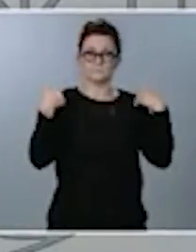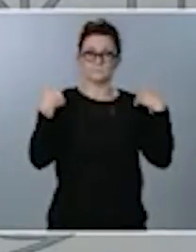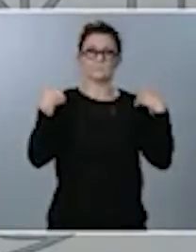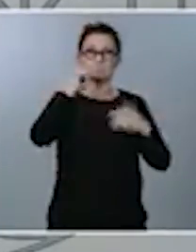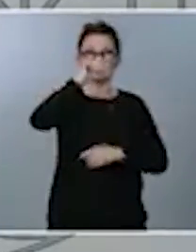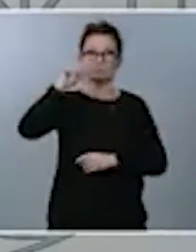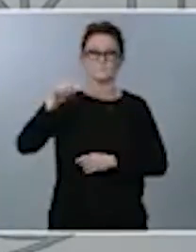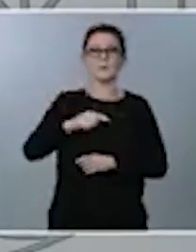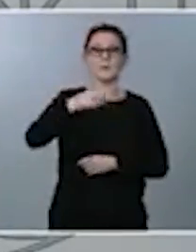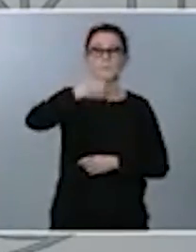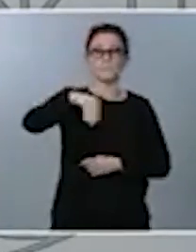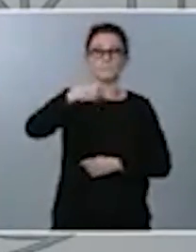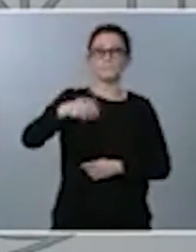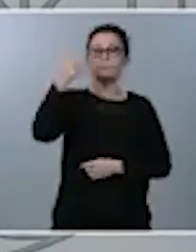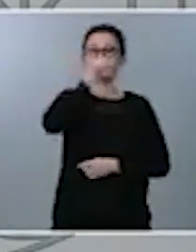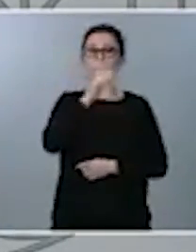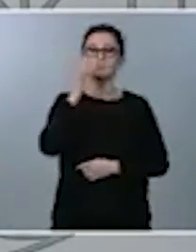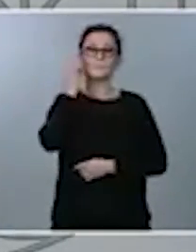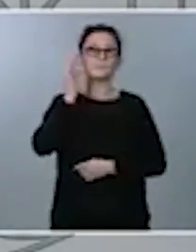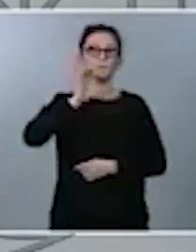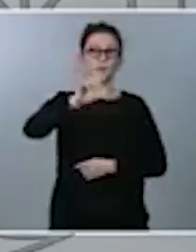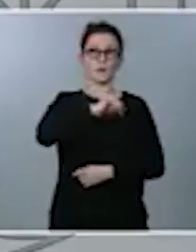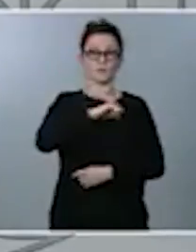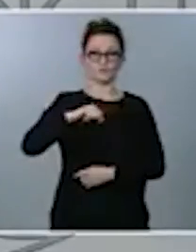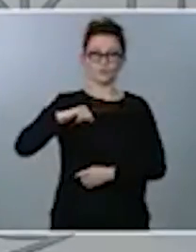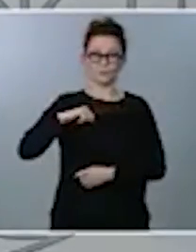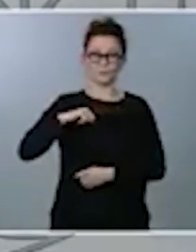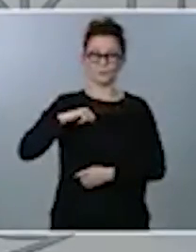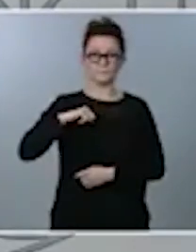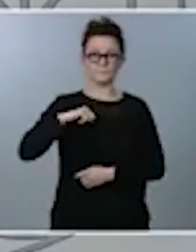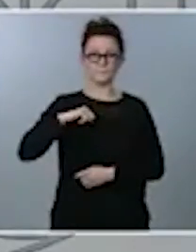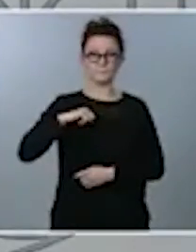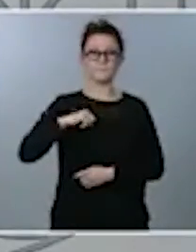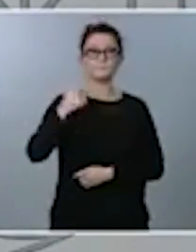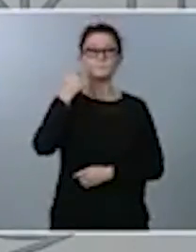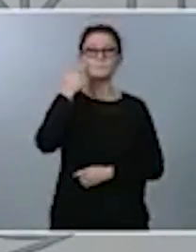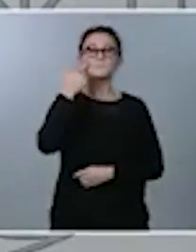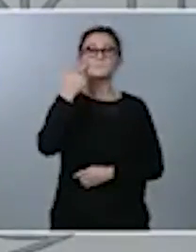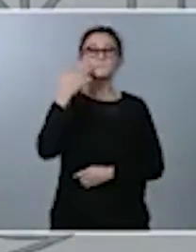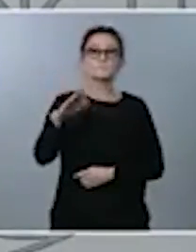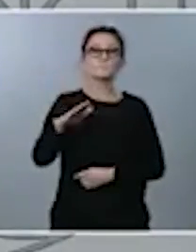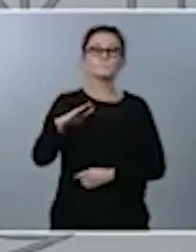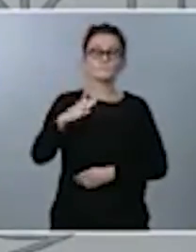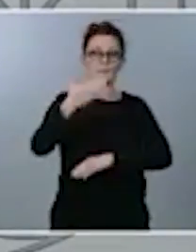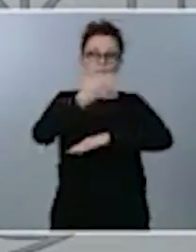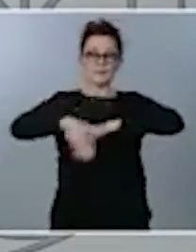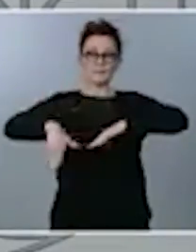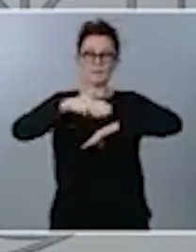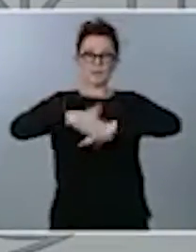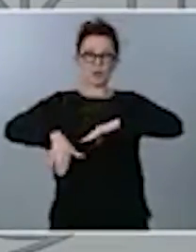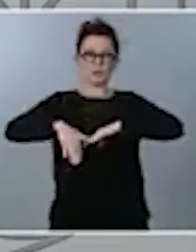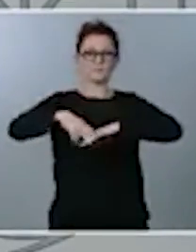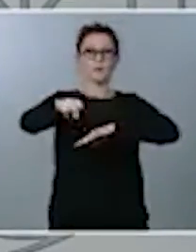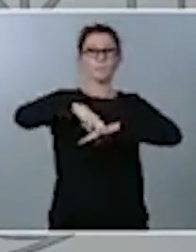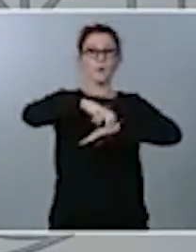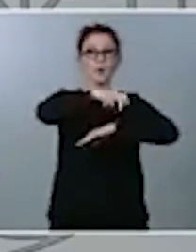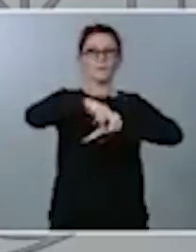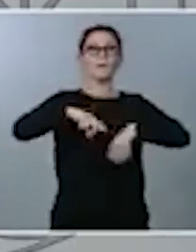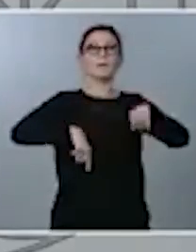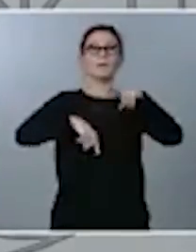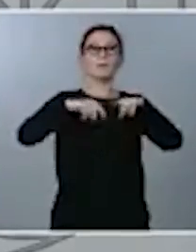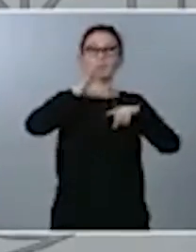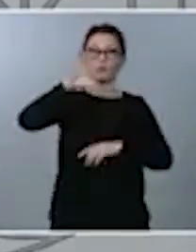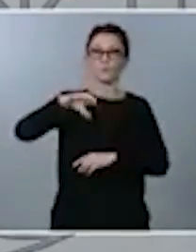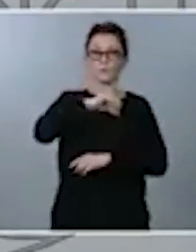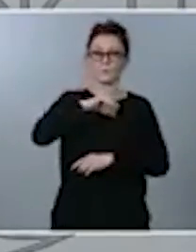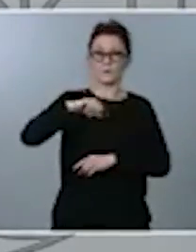presidenta autonómico, cuáles son las limitaciones de movilidad que se tienen que establecer en cada comunidad a la vista,